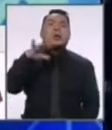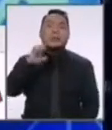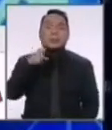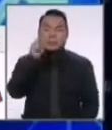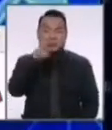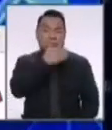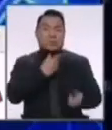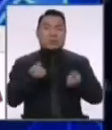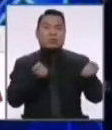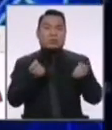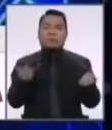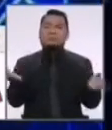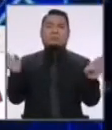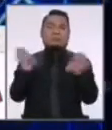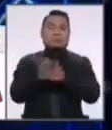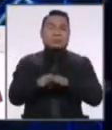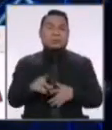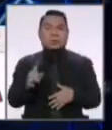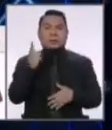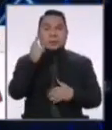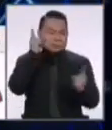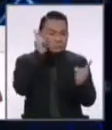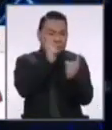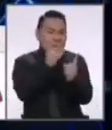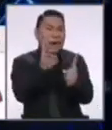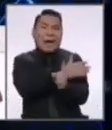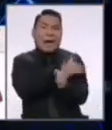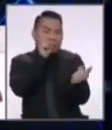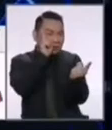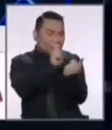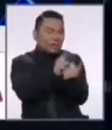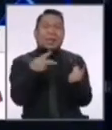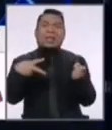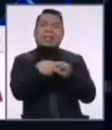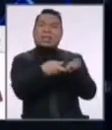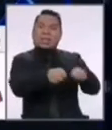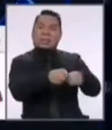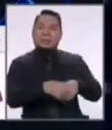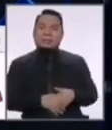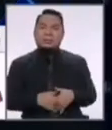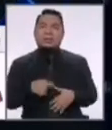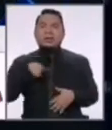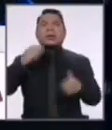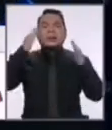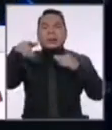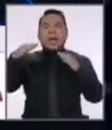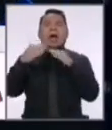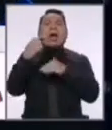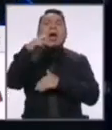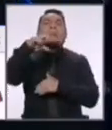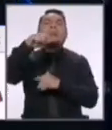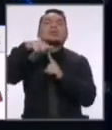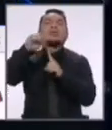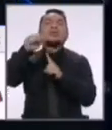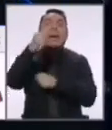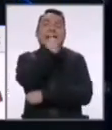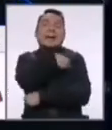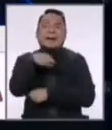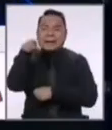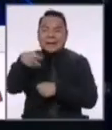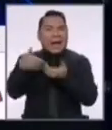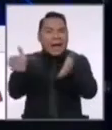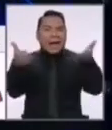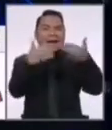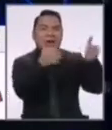Vi cómo el gobierno cerró el primer nivel de atención. Por eso es insisto tanto en el primer nivel de atención. Nosotros vamos a implementar las post